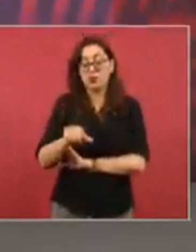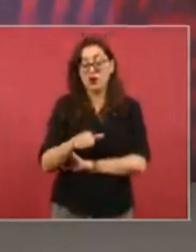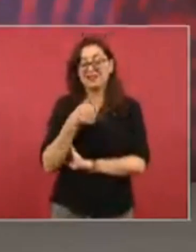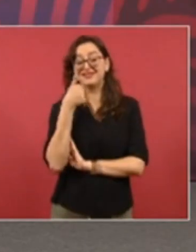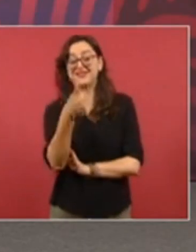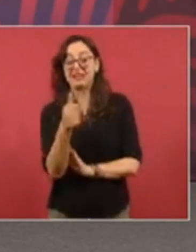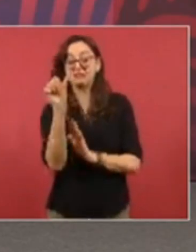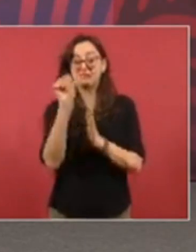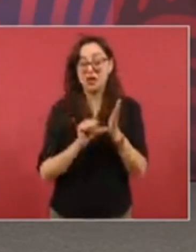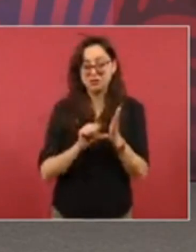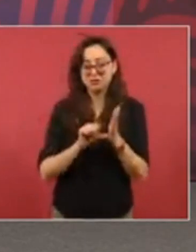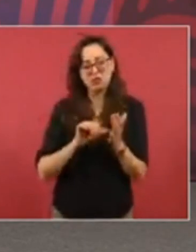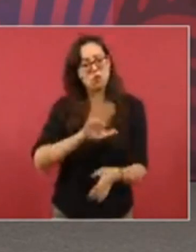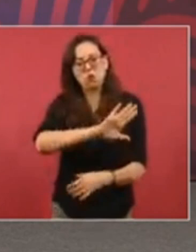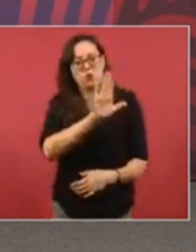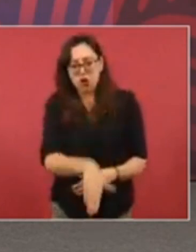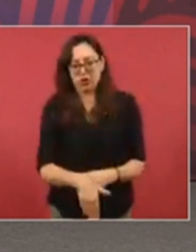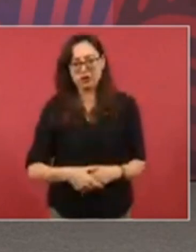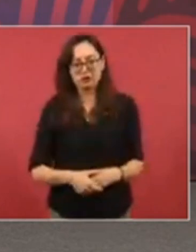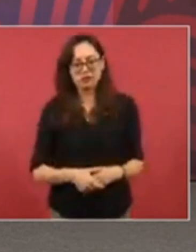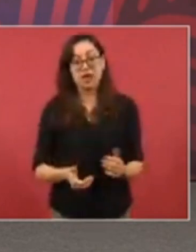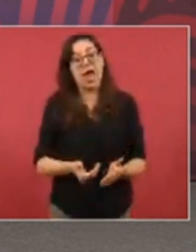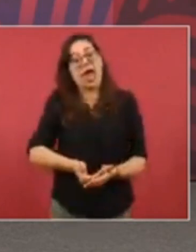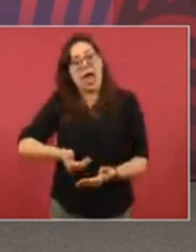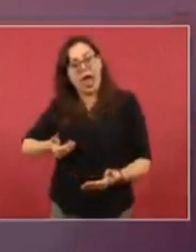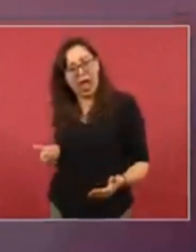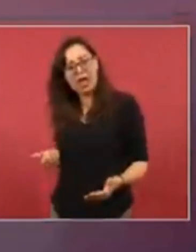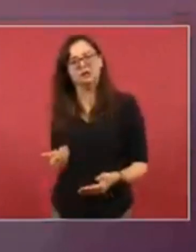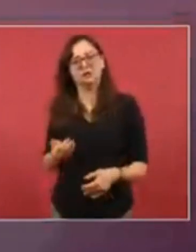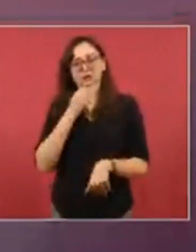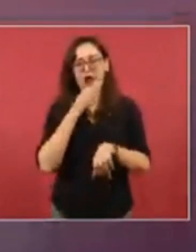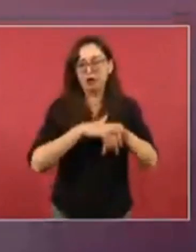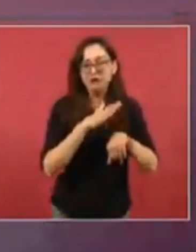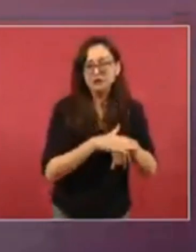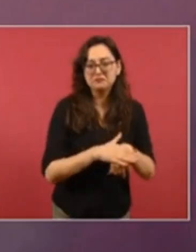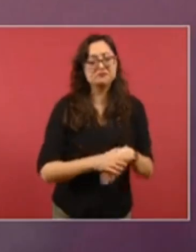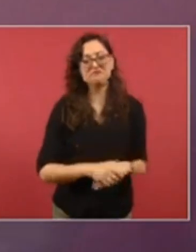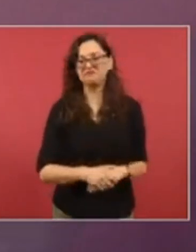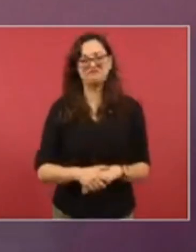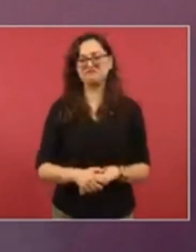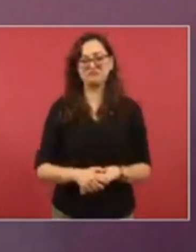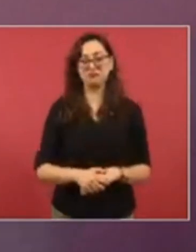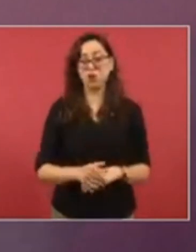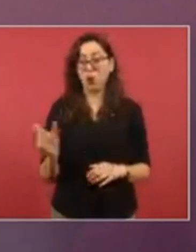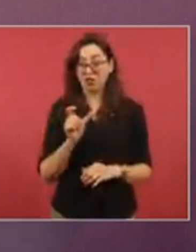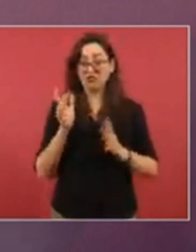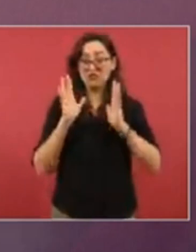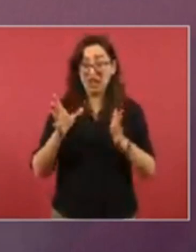pero no hay una campaña de orientación ni en la radio ni en los periódicos